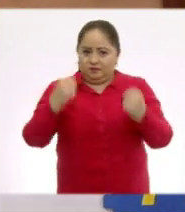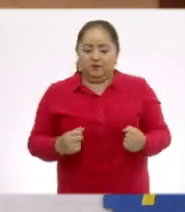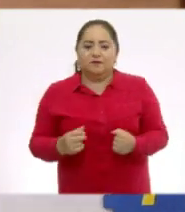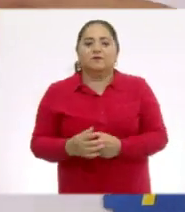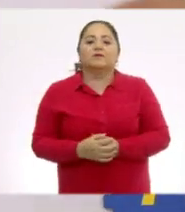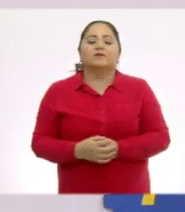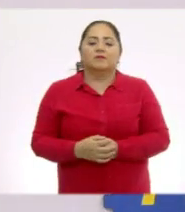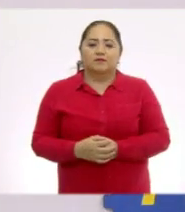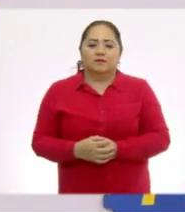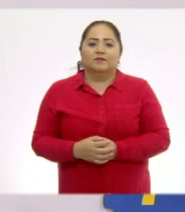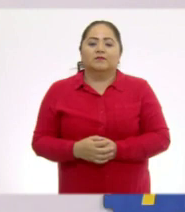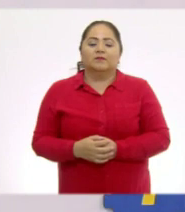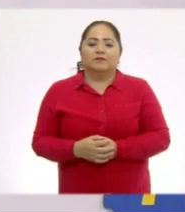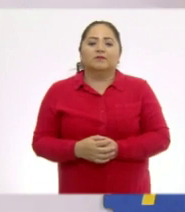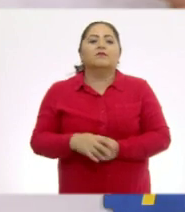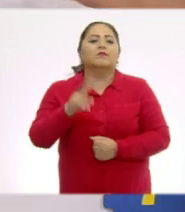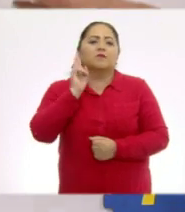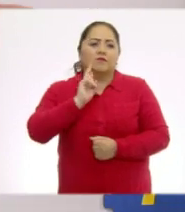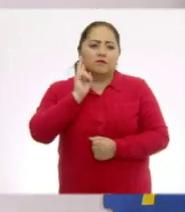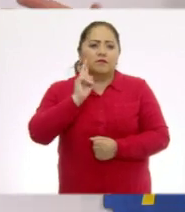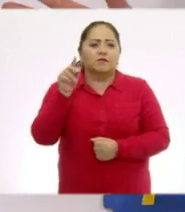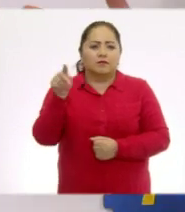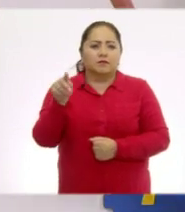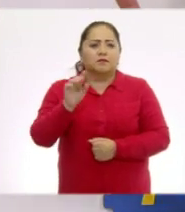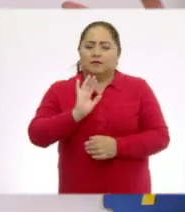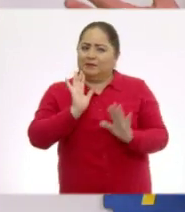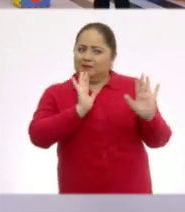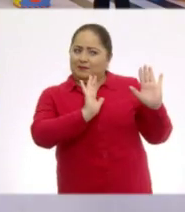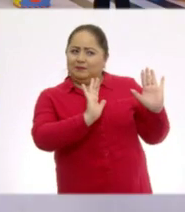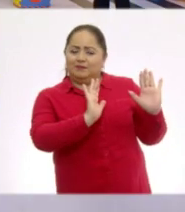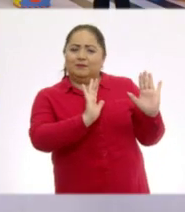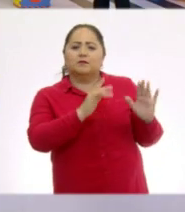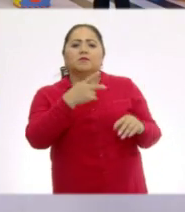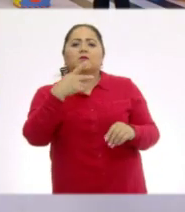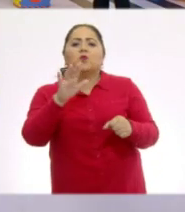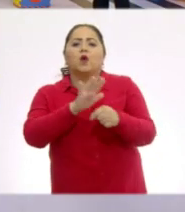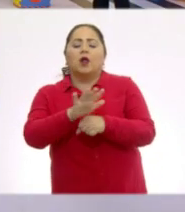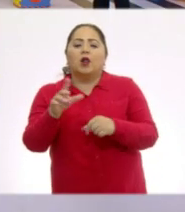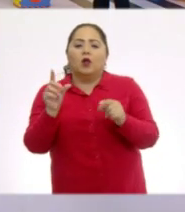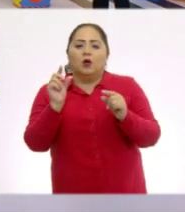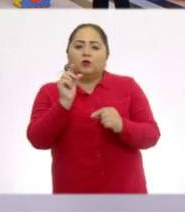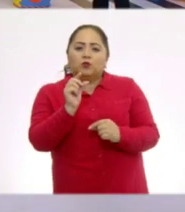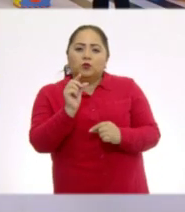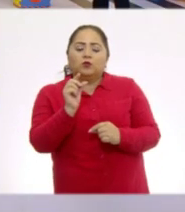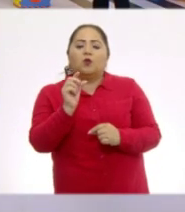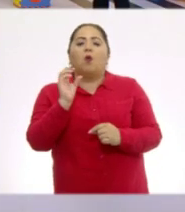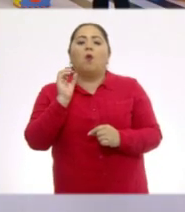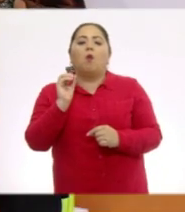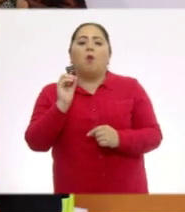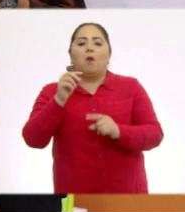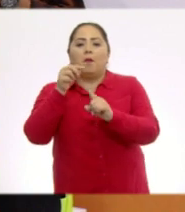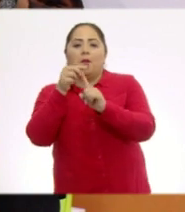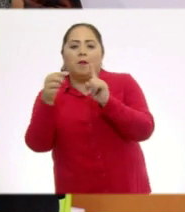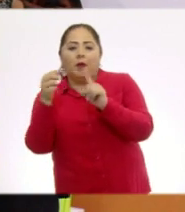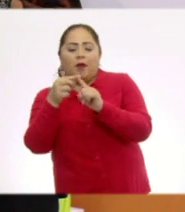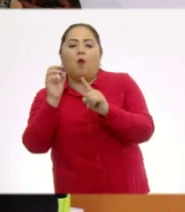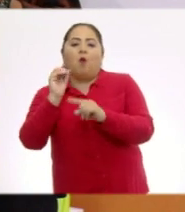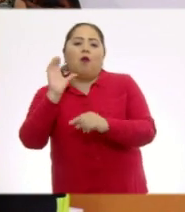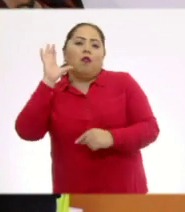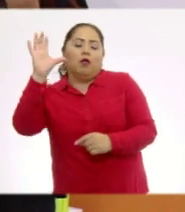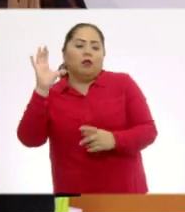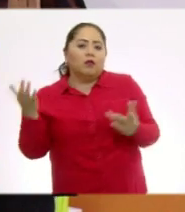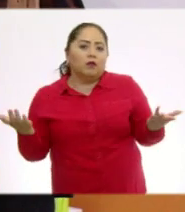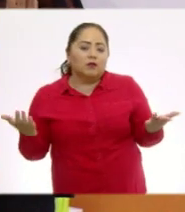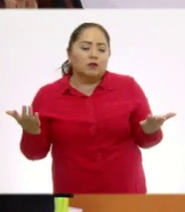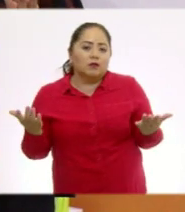Sí. Creo que sí. A ver. ¿Qué triángulo? Un momento. ¿Pero qué tipo de triángulo? Porque hay chiquito, hay mediano y hay grande.